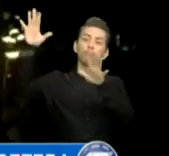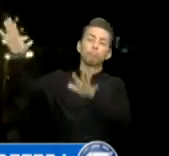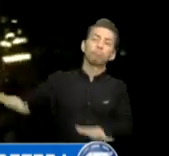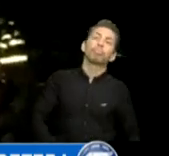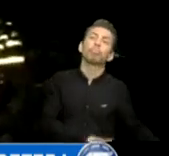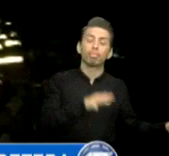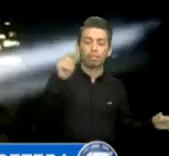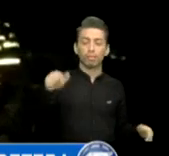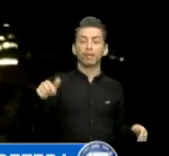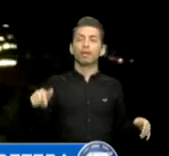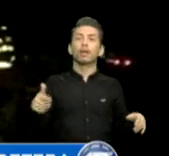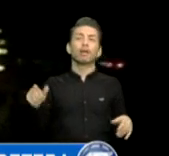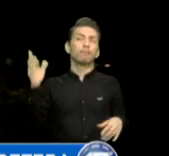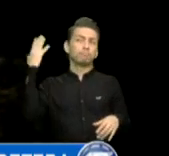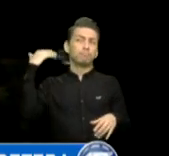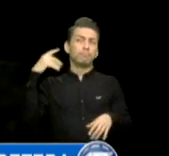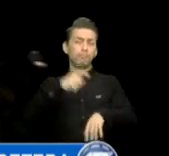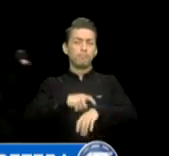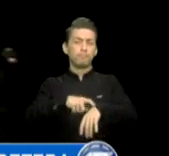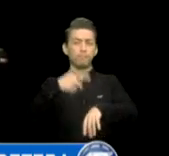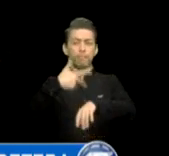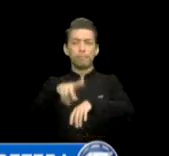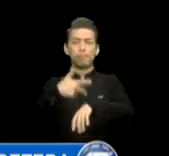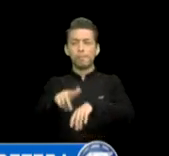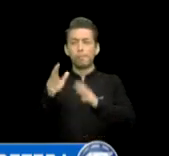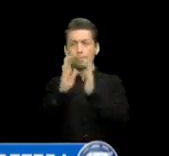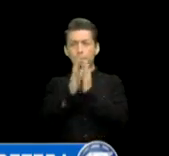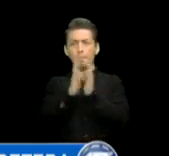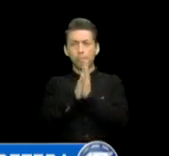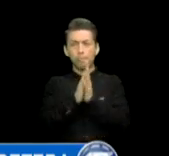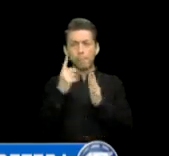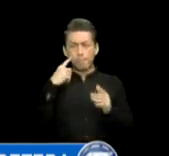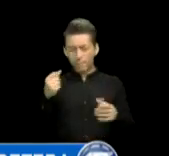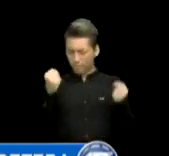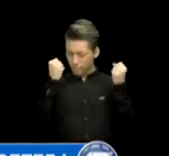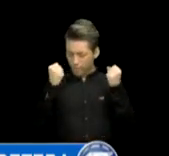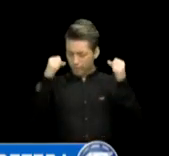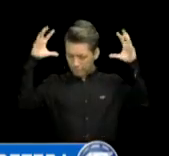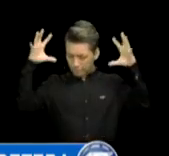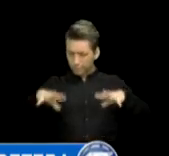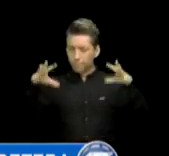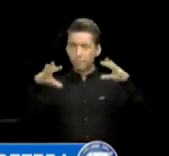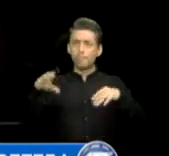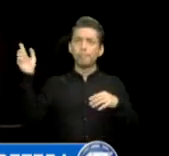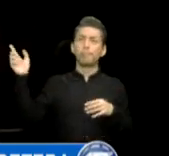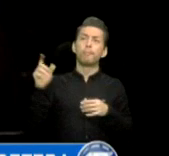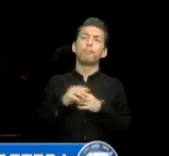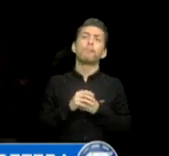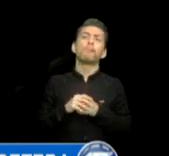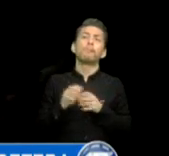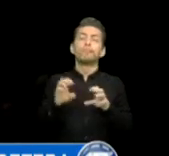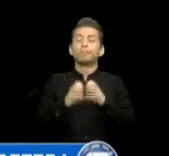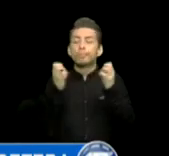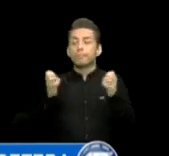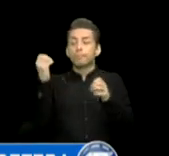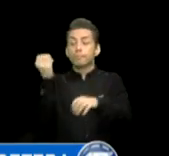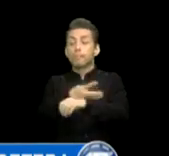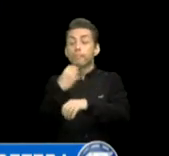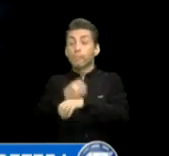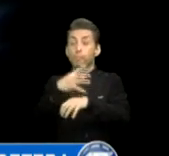se dio. En horas de la tarde del domingo se dieron fuertes aguaceros por esos lugares, por lo que bomberos municipales